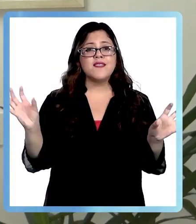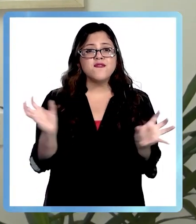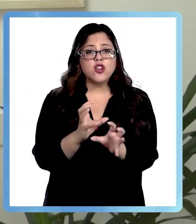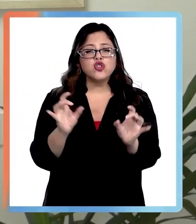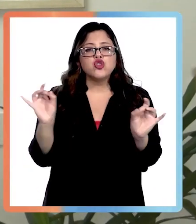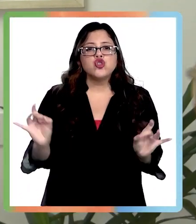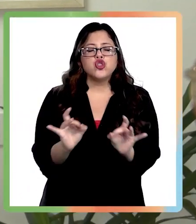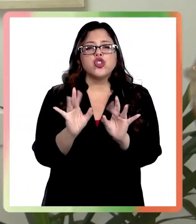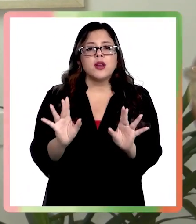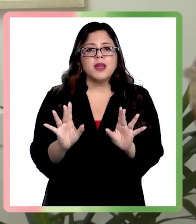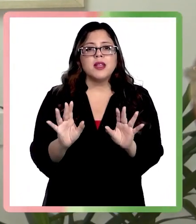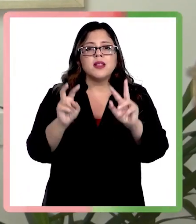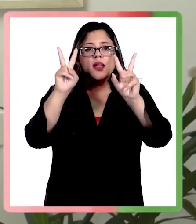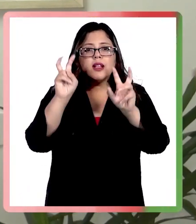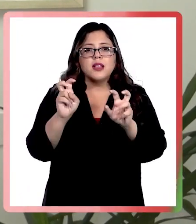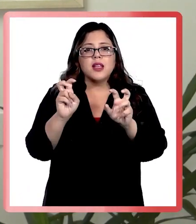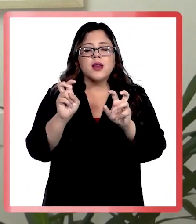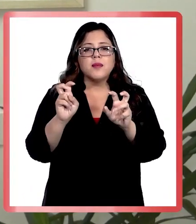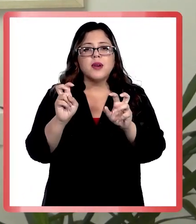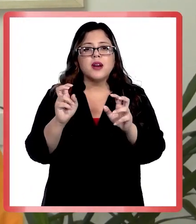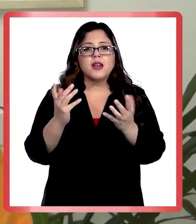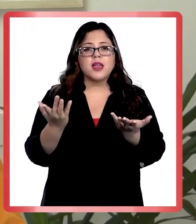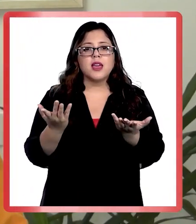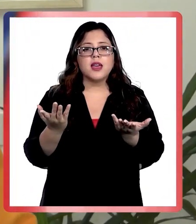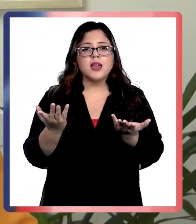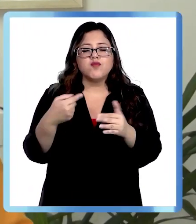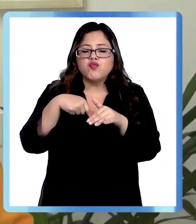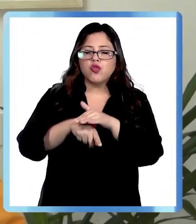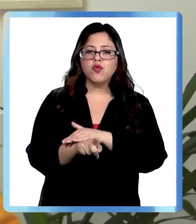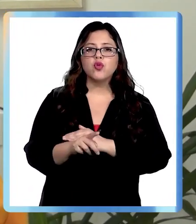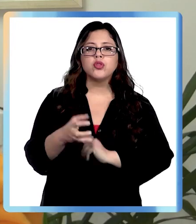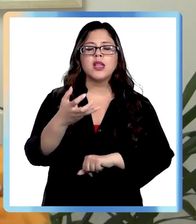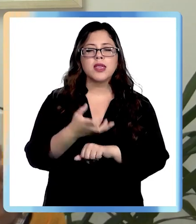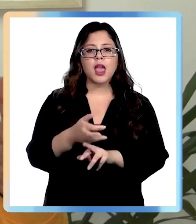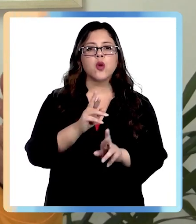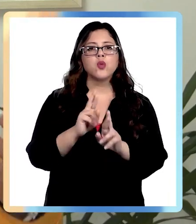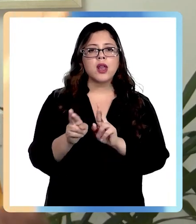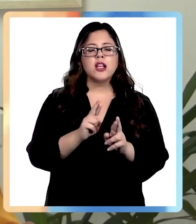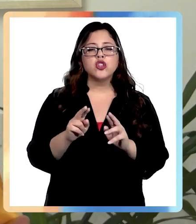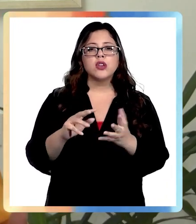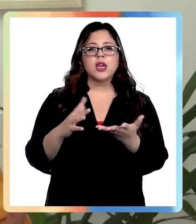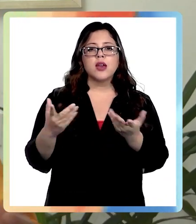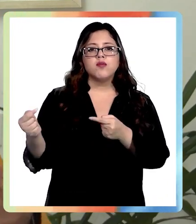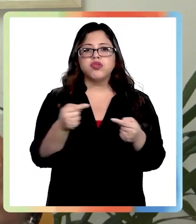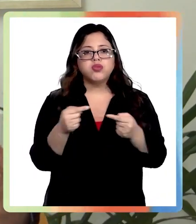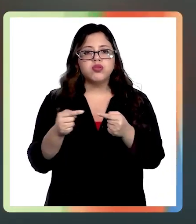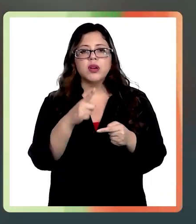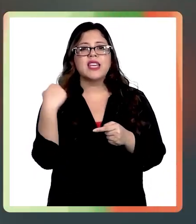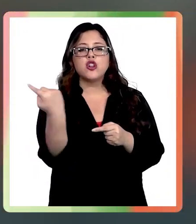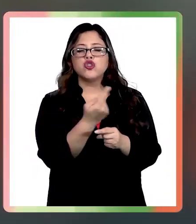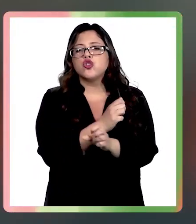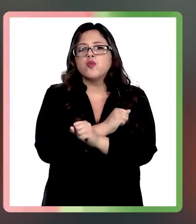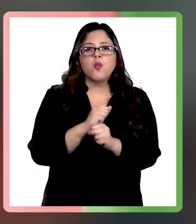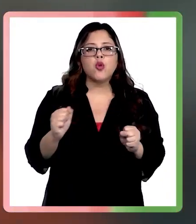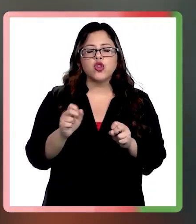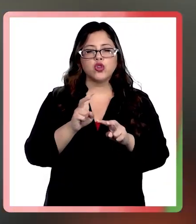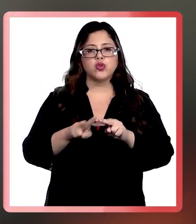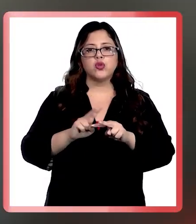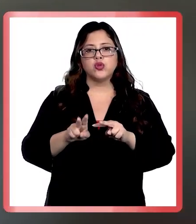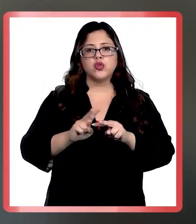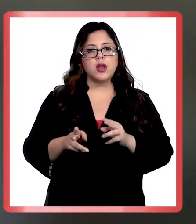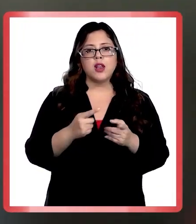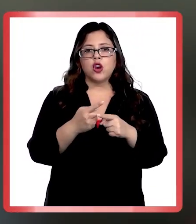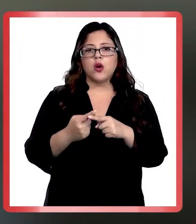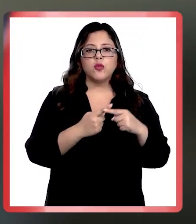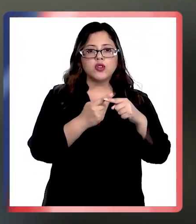de causas más profundas que subyacen a una relación de conflicto que no hemos sido capaces de resolver como sociedad y como